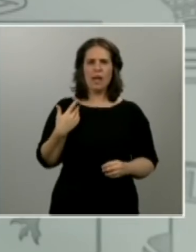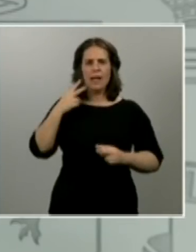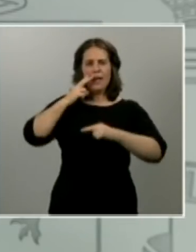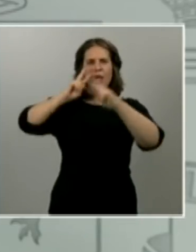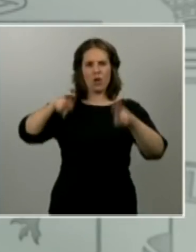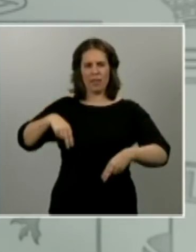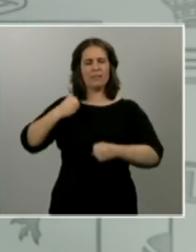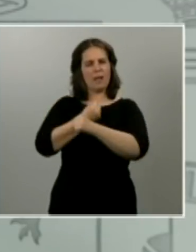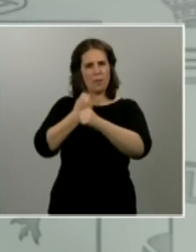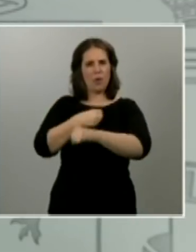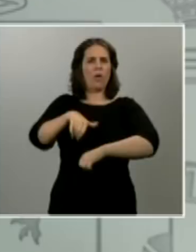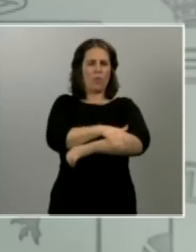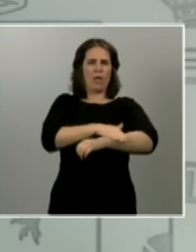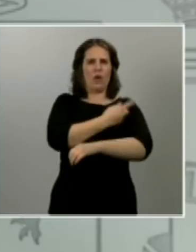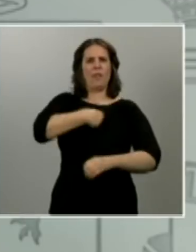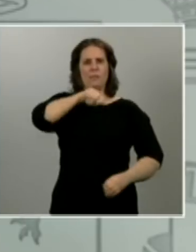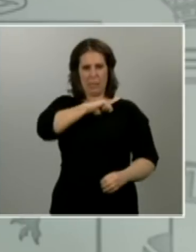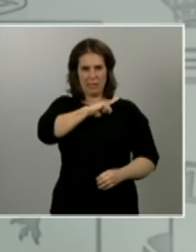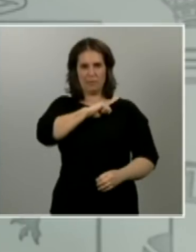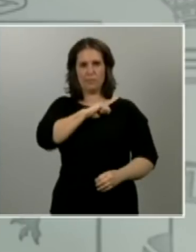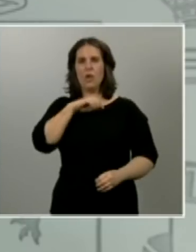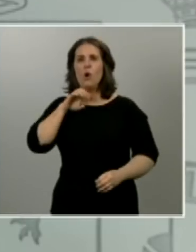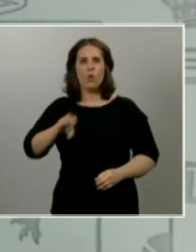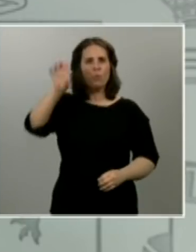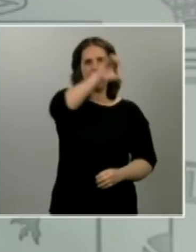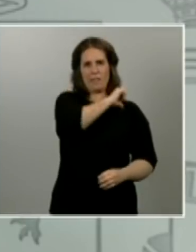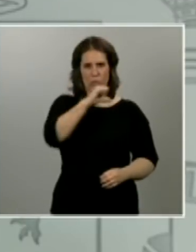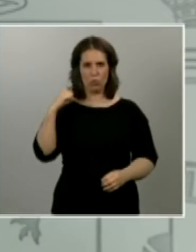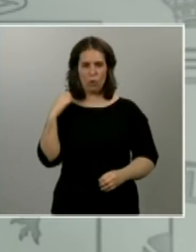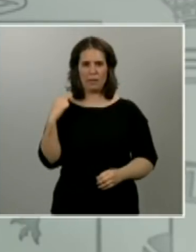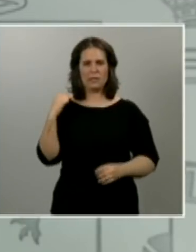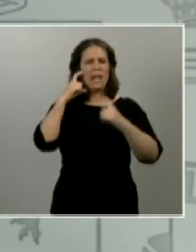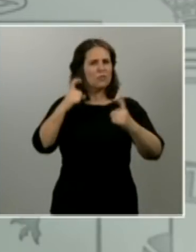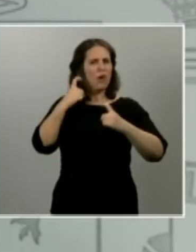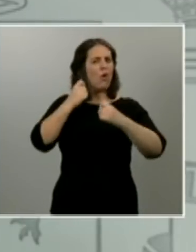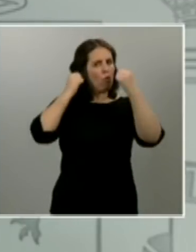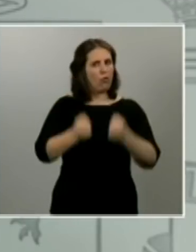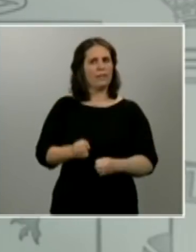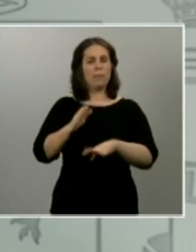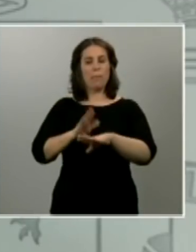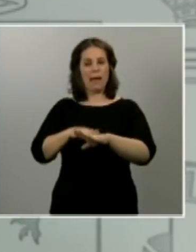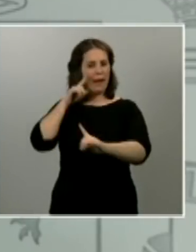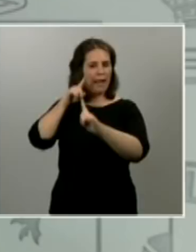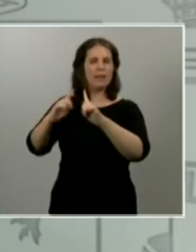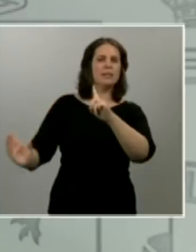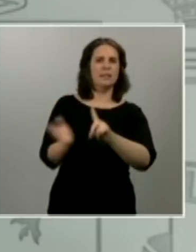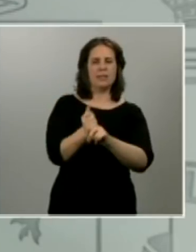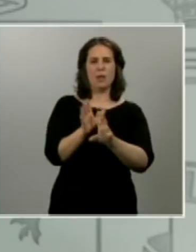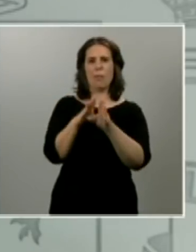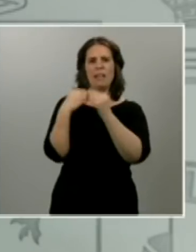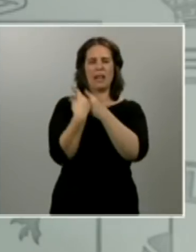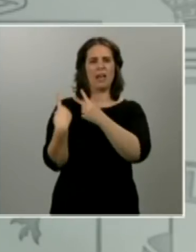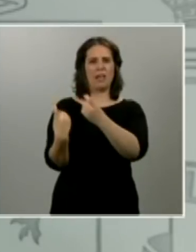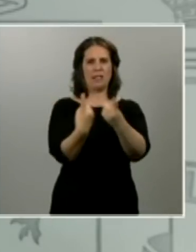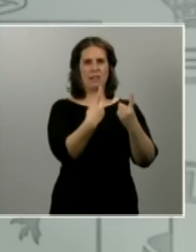las comunidades autónomas por proveernos del necesario material para hacer